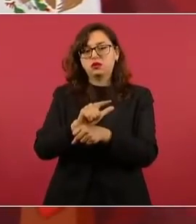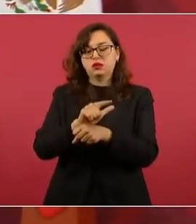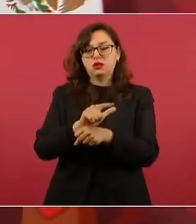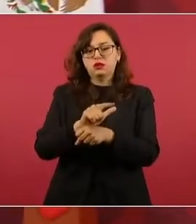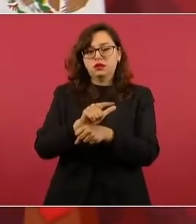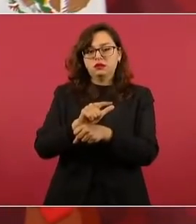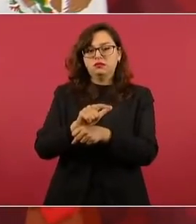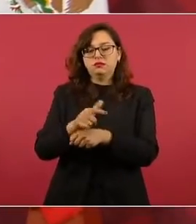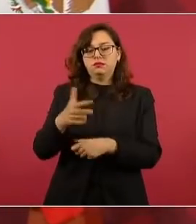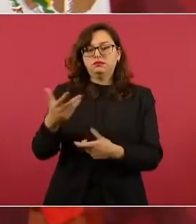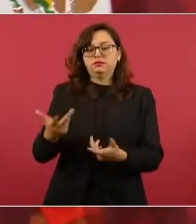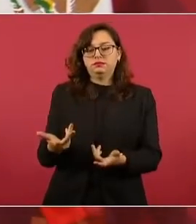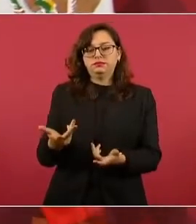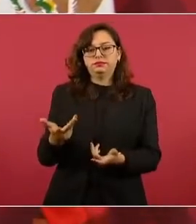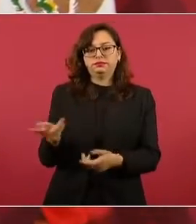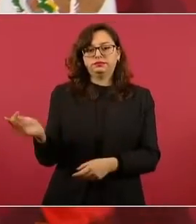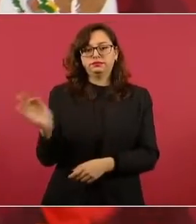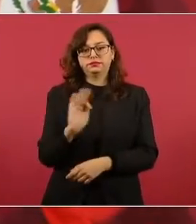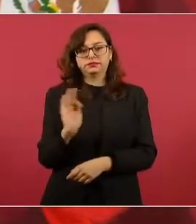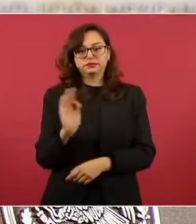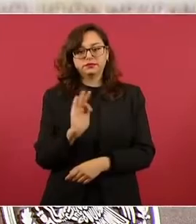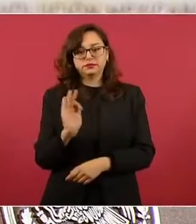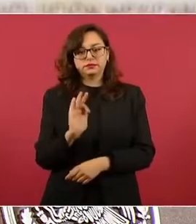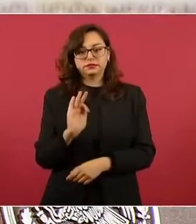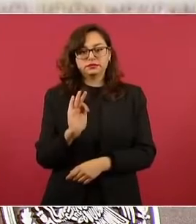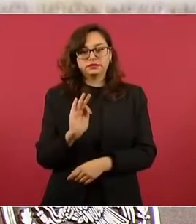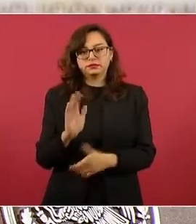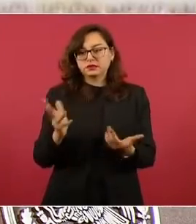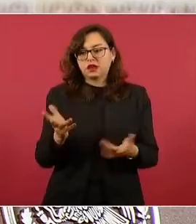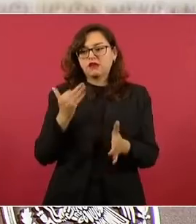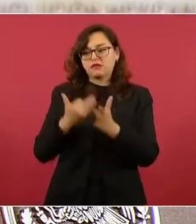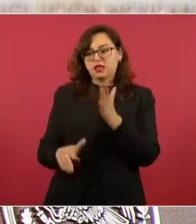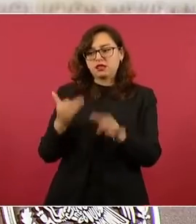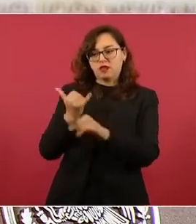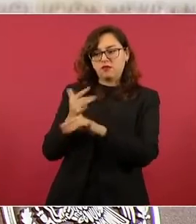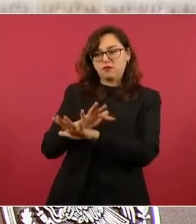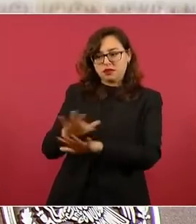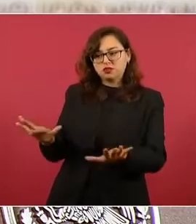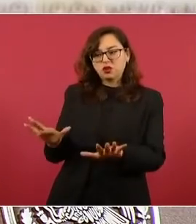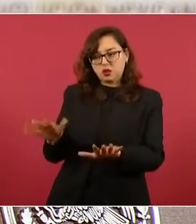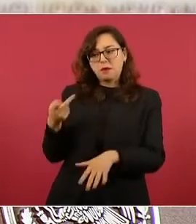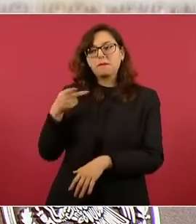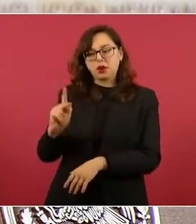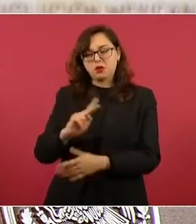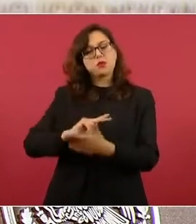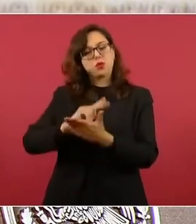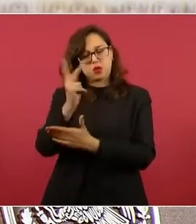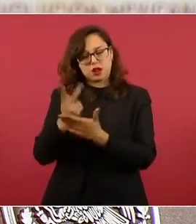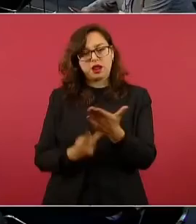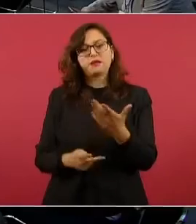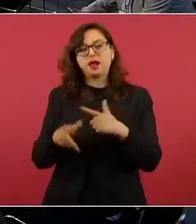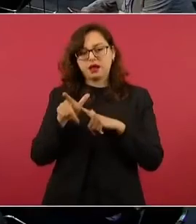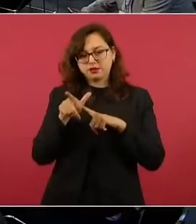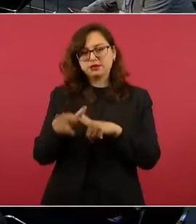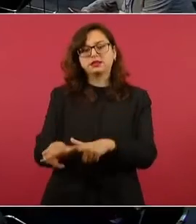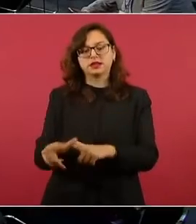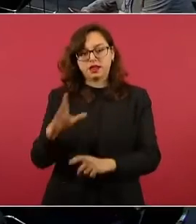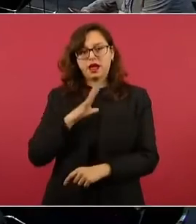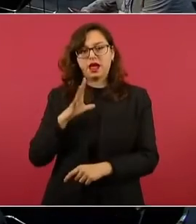mejor es un asunto de información, pero sí se sigue apoyando.